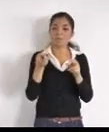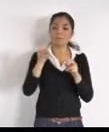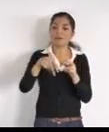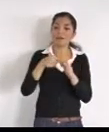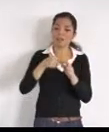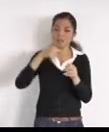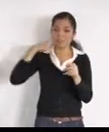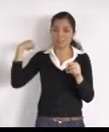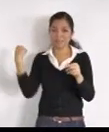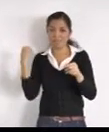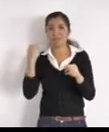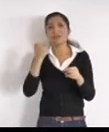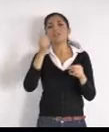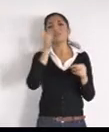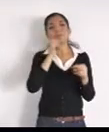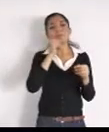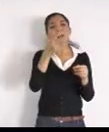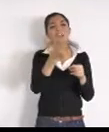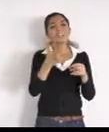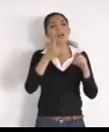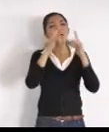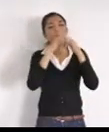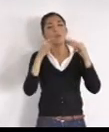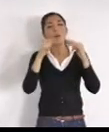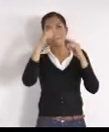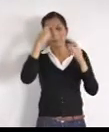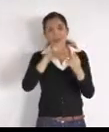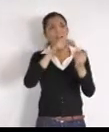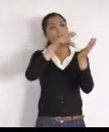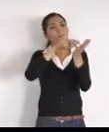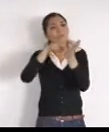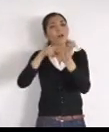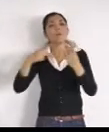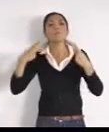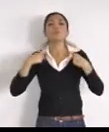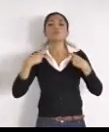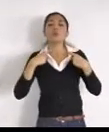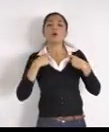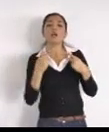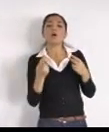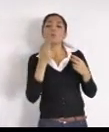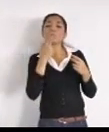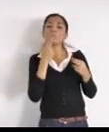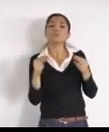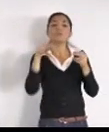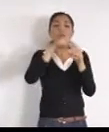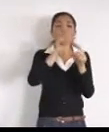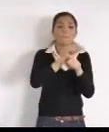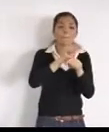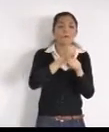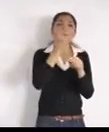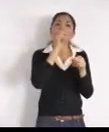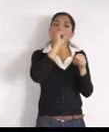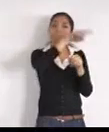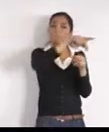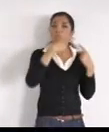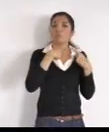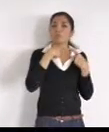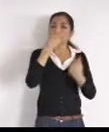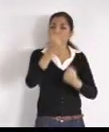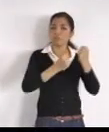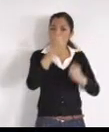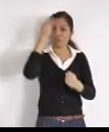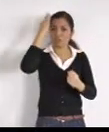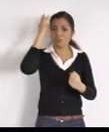usuario, del transporte público, y como complemento, al mejoramiento, que se pretende lograr, en el sector, le mando un color de saludo, y gracias, por su atención, creo